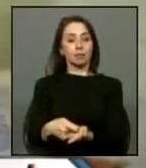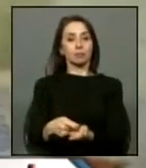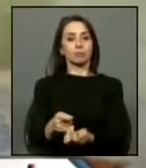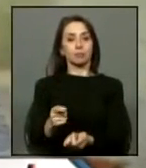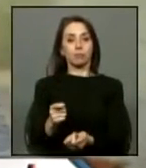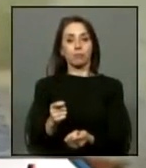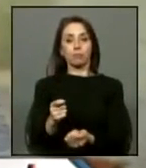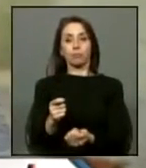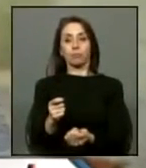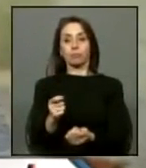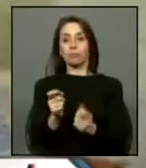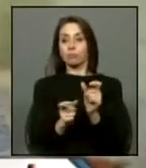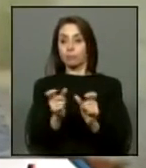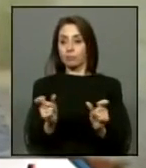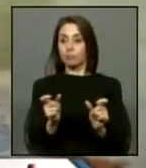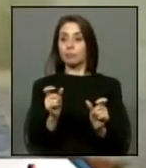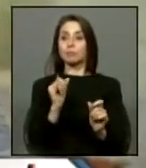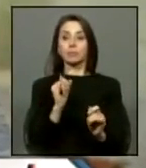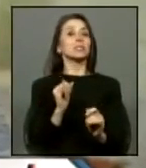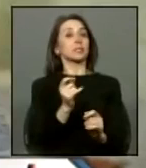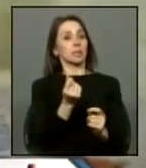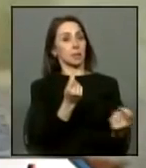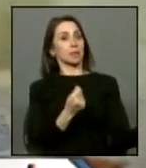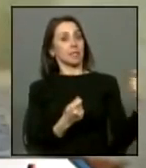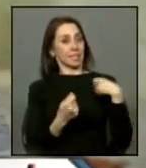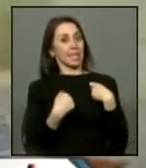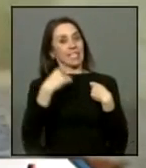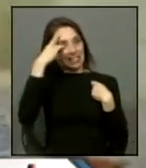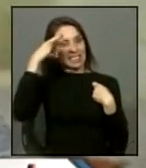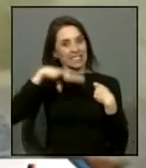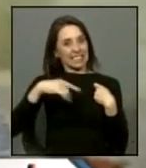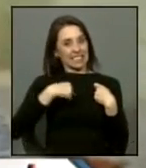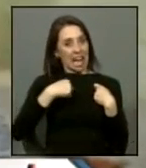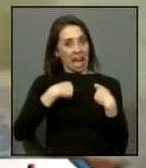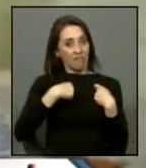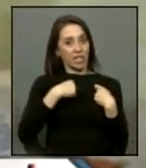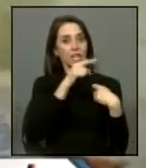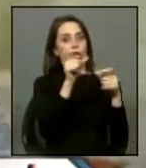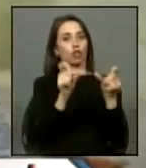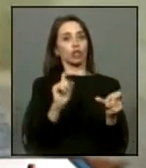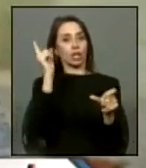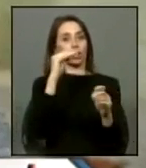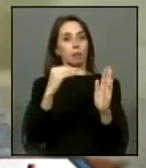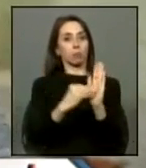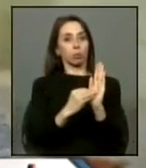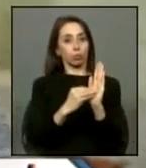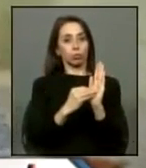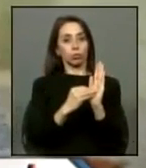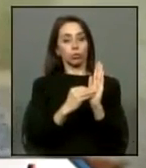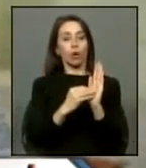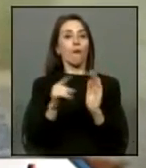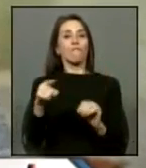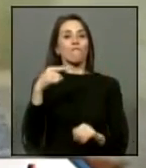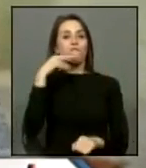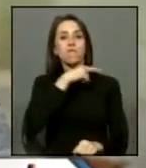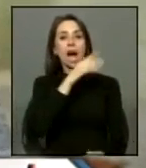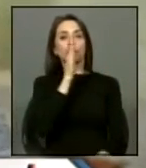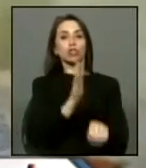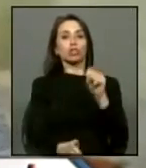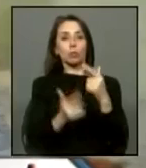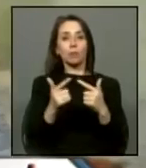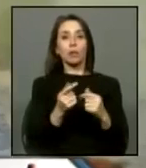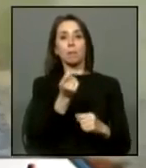los que han obtenido estos beneficios sabiendo desde que incluso la contraloría los decretó como tal que han sido falsos exonerados